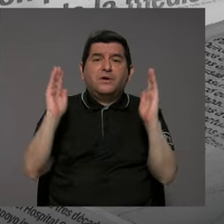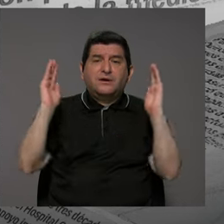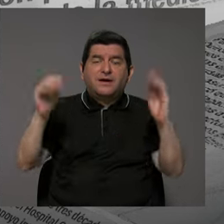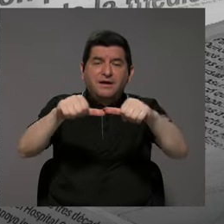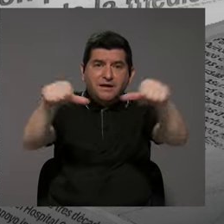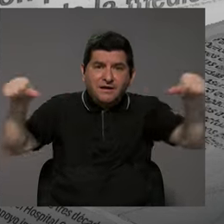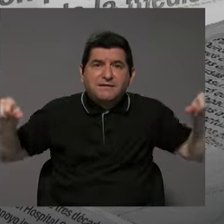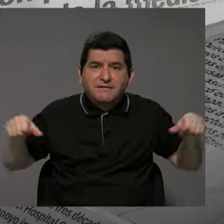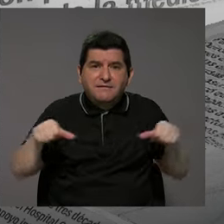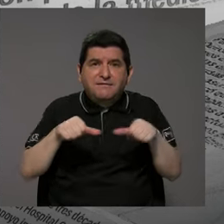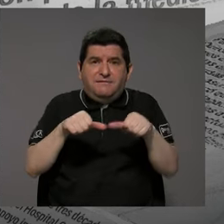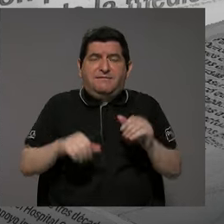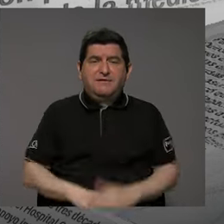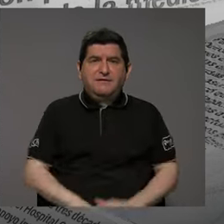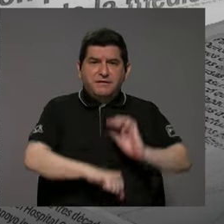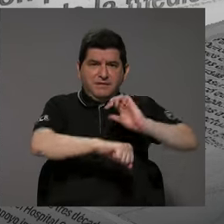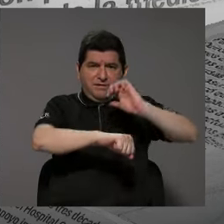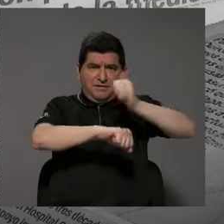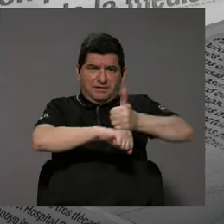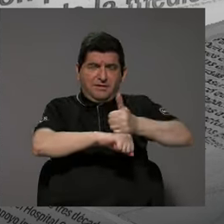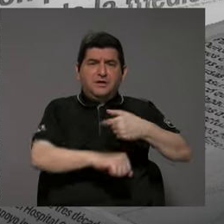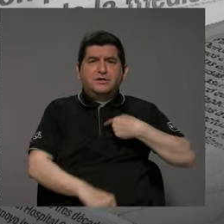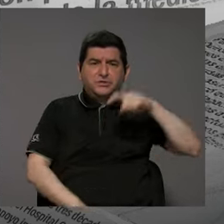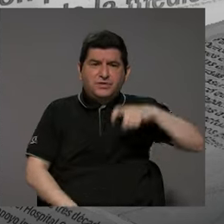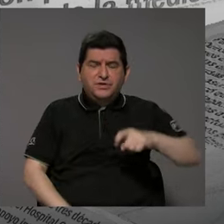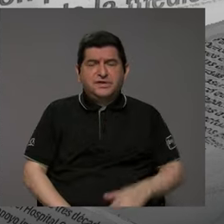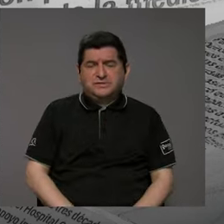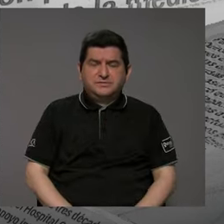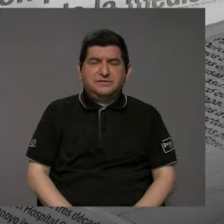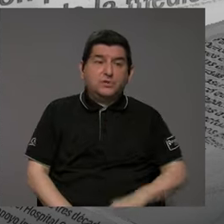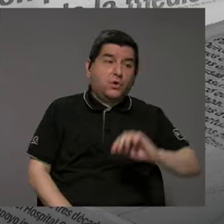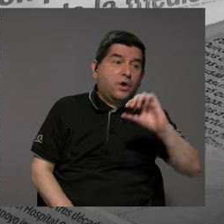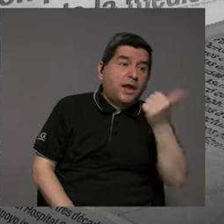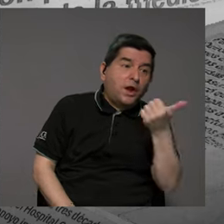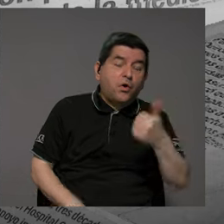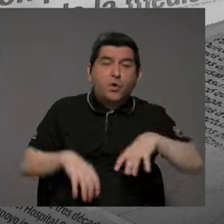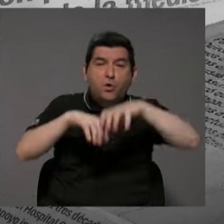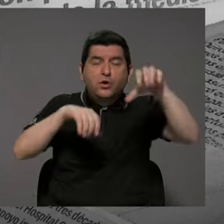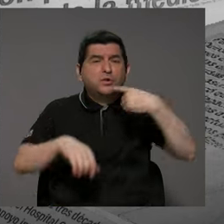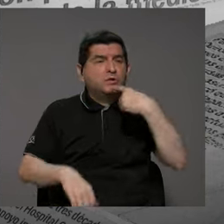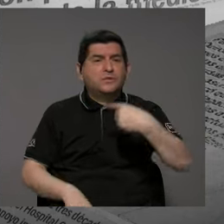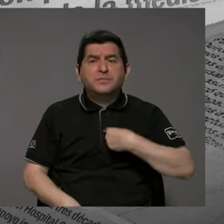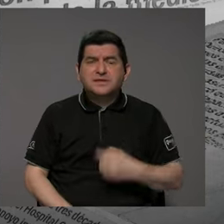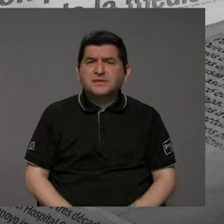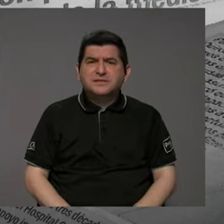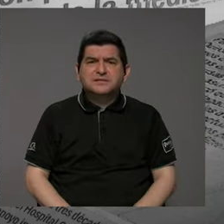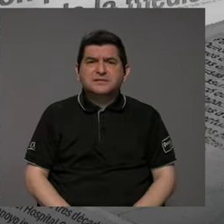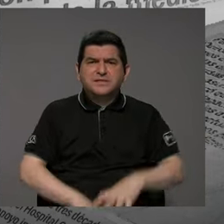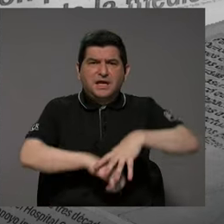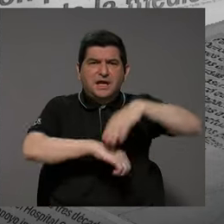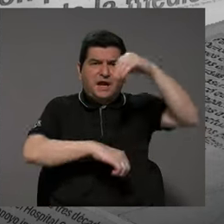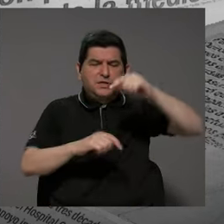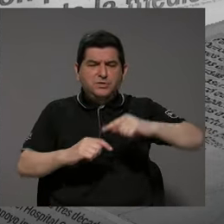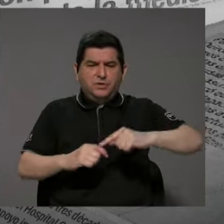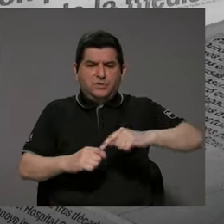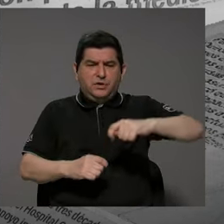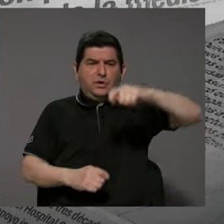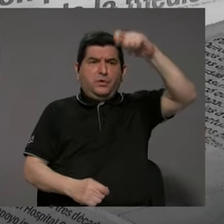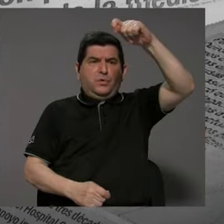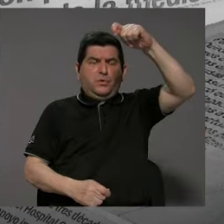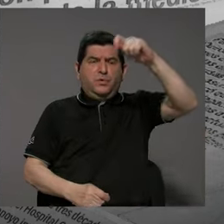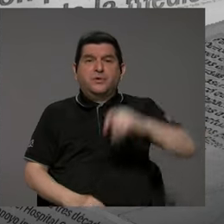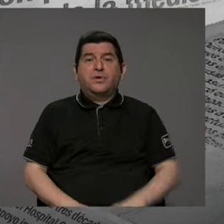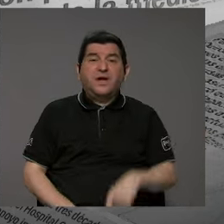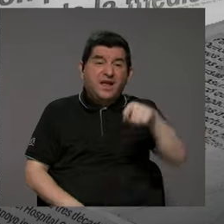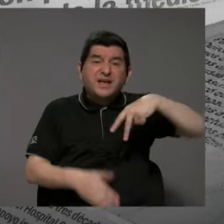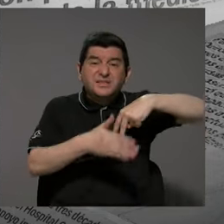para instalarla, necesito un área no sé qué, y en el otro cantón más bien me dicen que es que la torre tiene que tener una altura máxima. Y eso